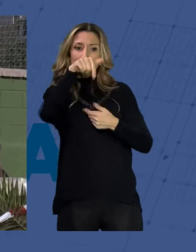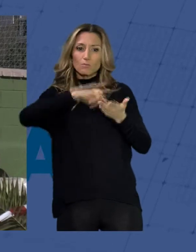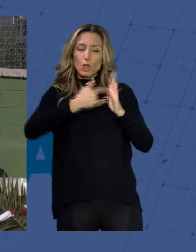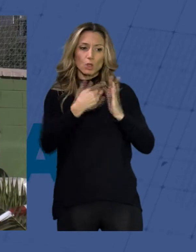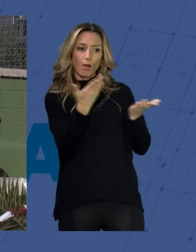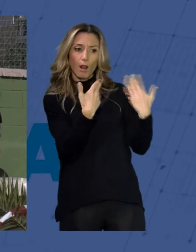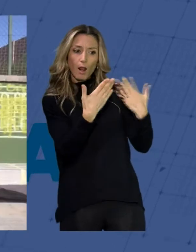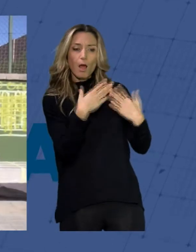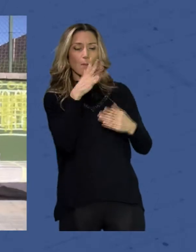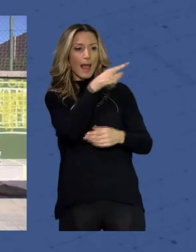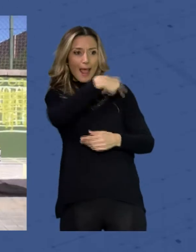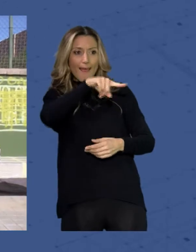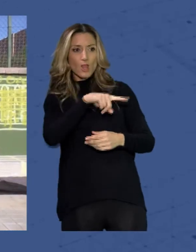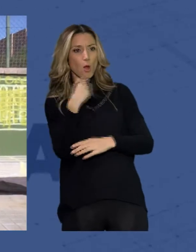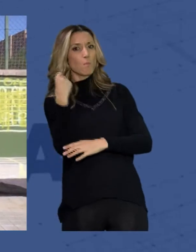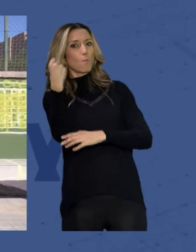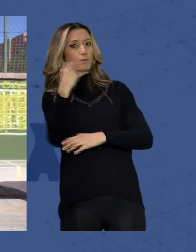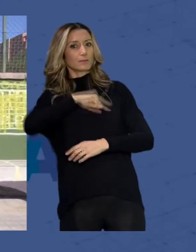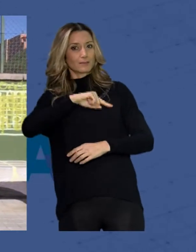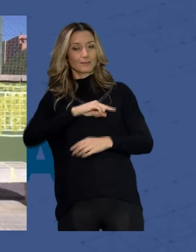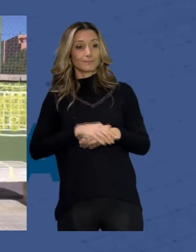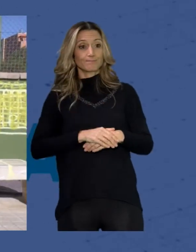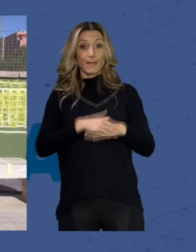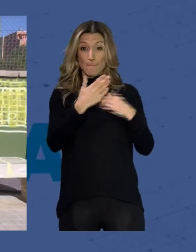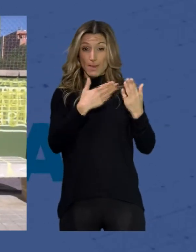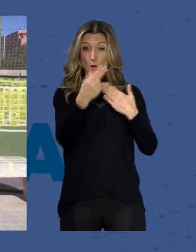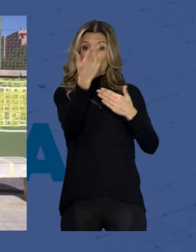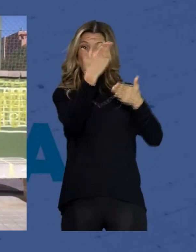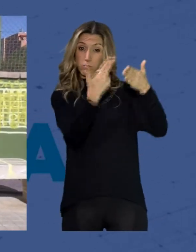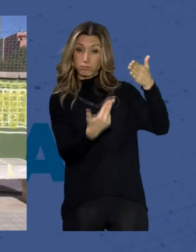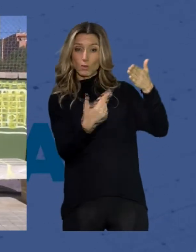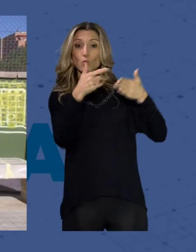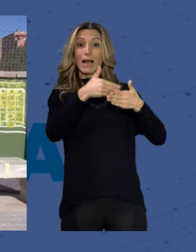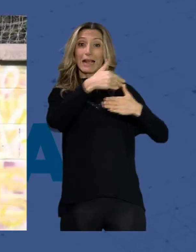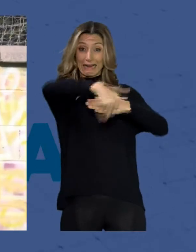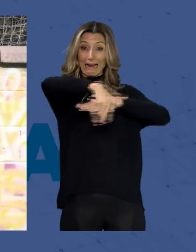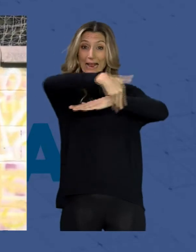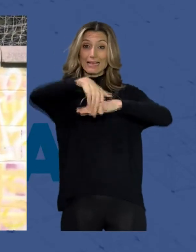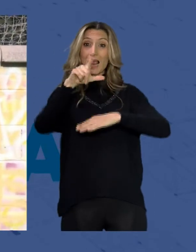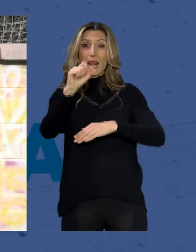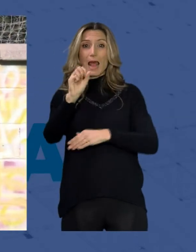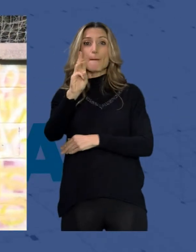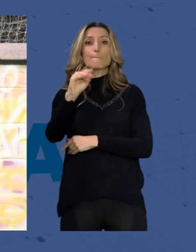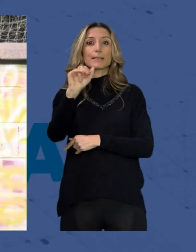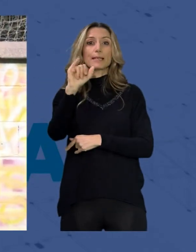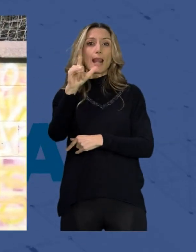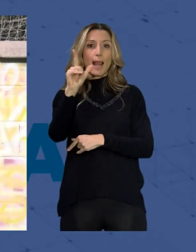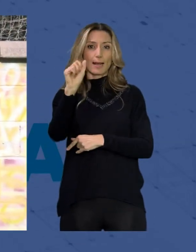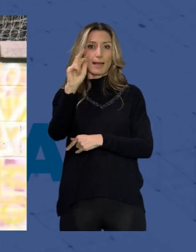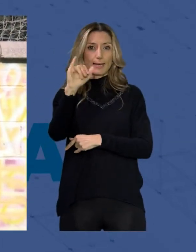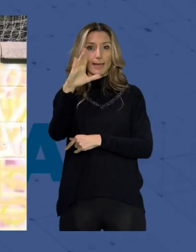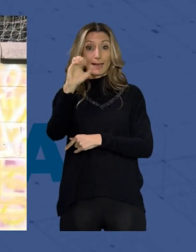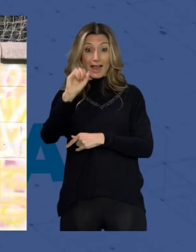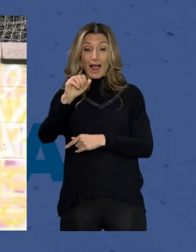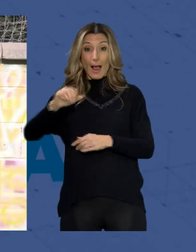sientan empoderados también. En la confección del mural pintado en una pared de la calle La Pilarica junto al centro de vecinos del barrio de San Luis